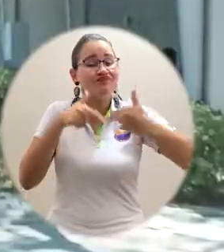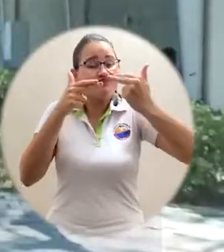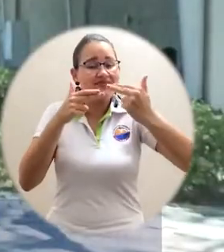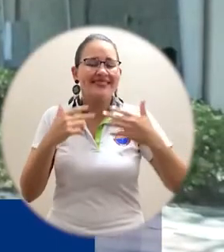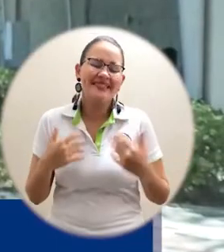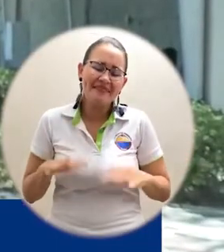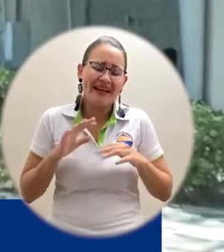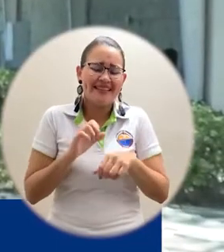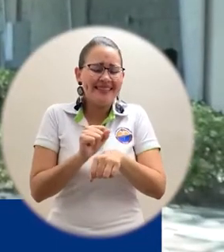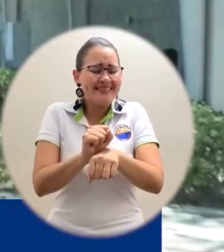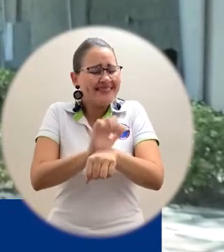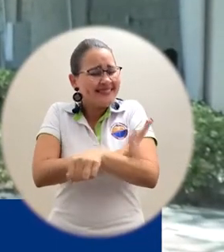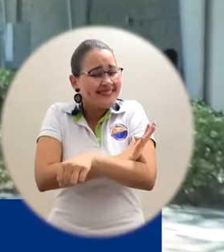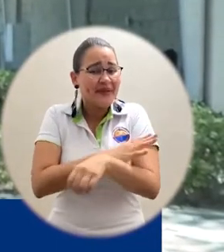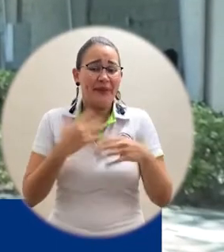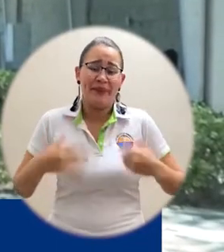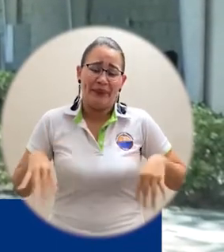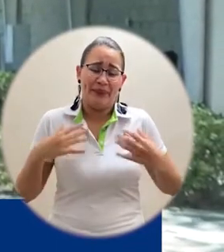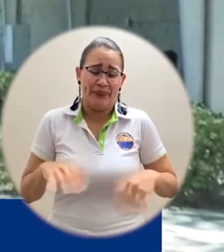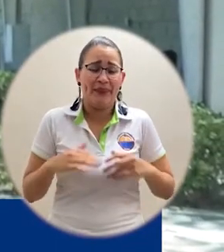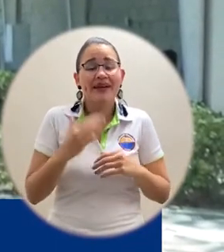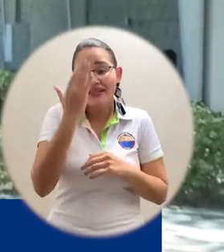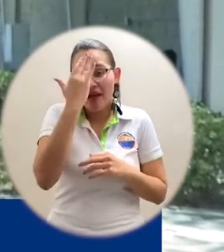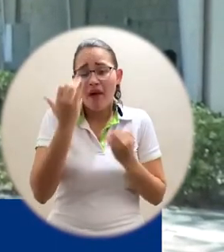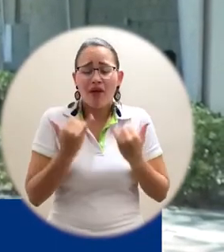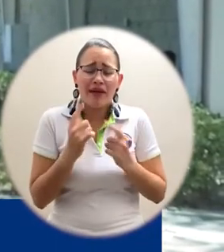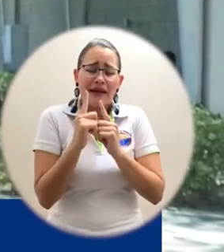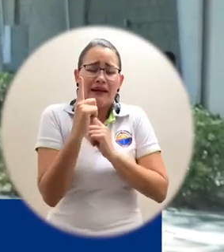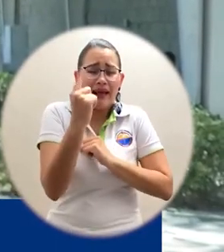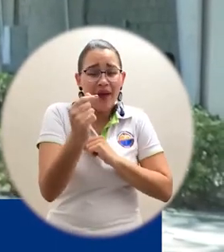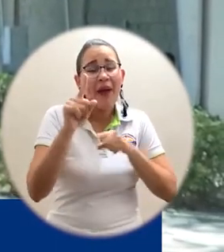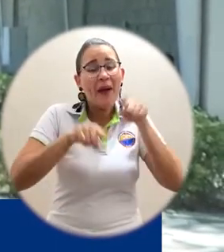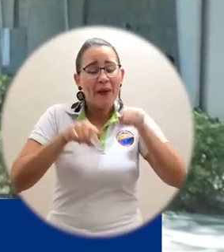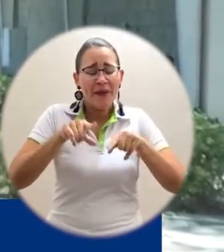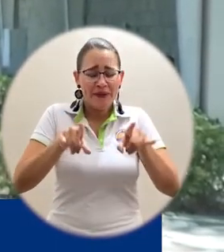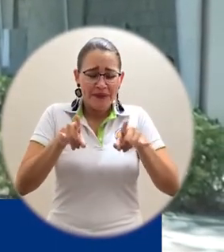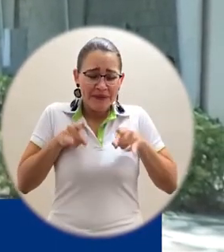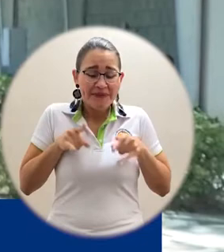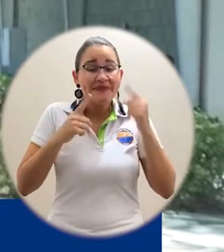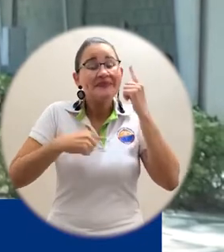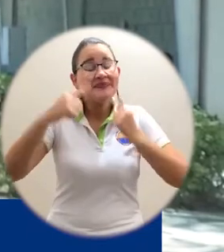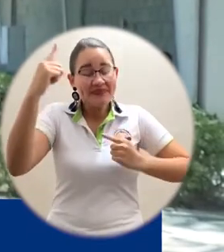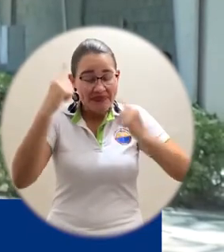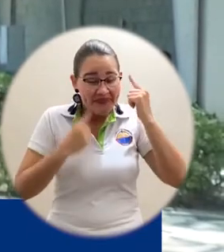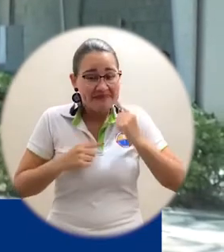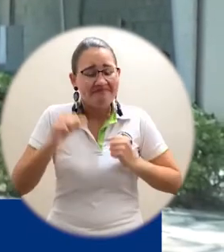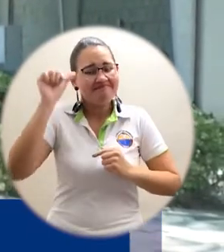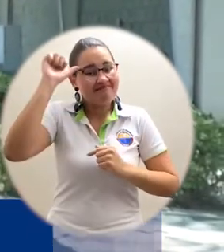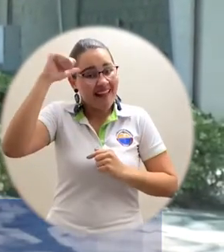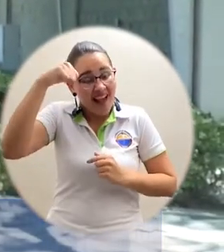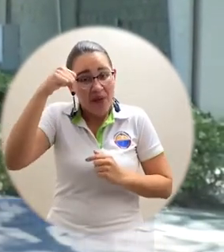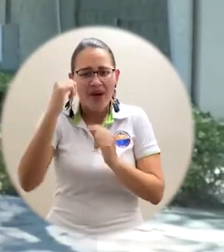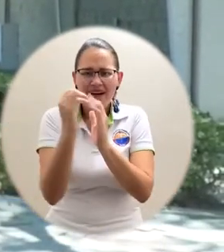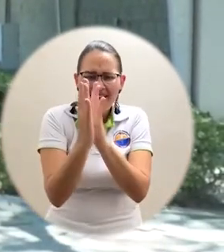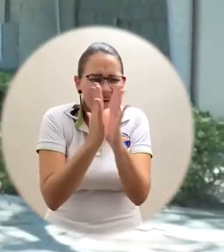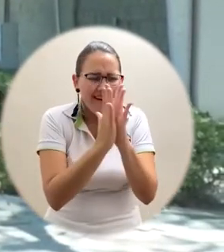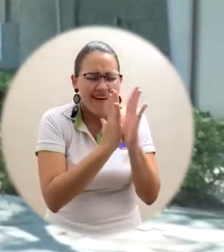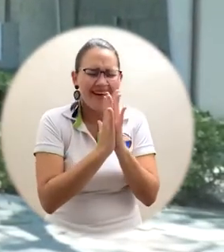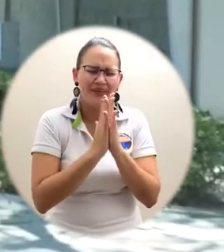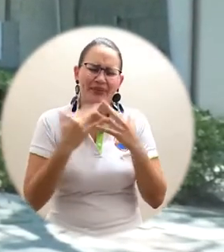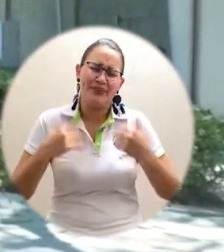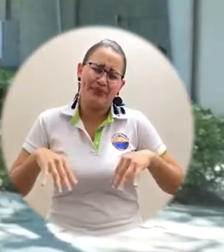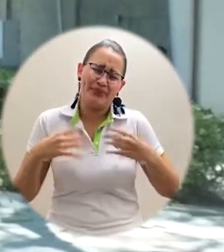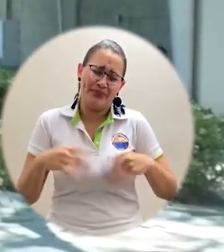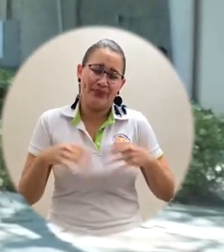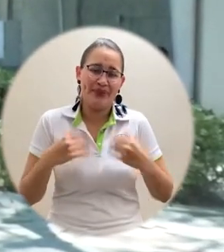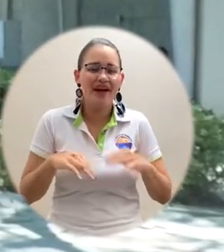saltar todas esas emociones encontradas que a pesar de la distancia tuvimos lágrimas, felicidad, recuerdos y